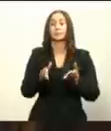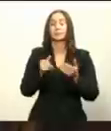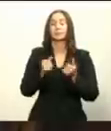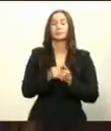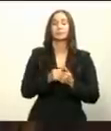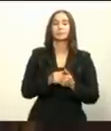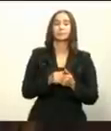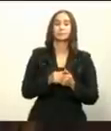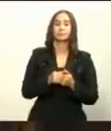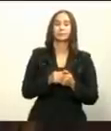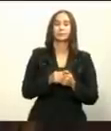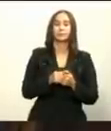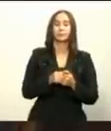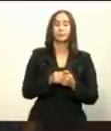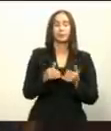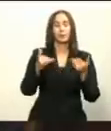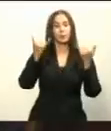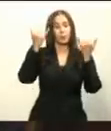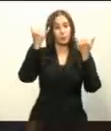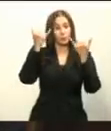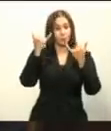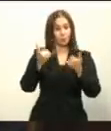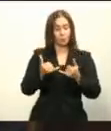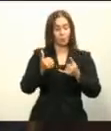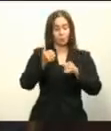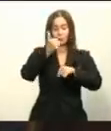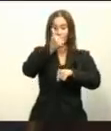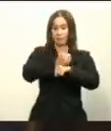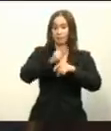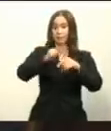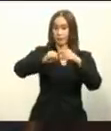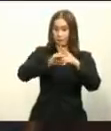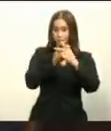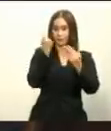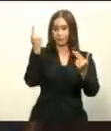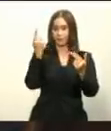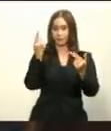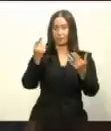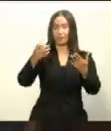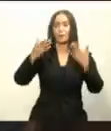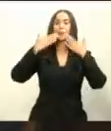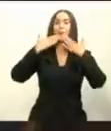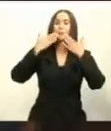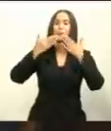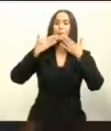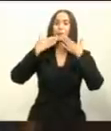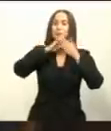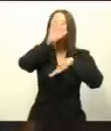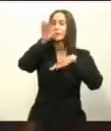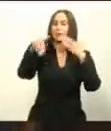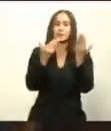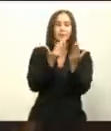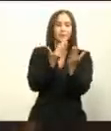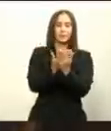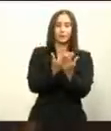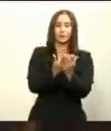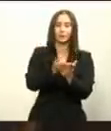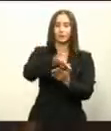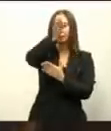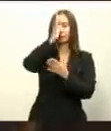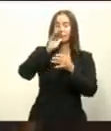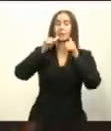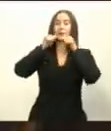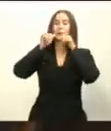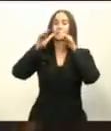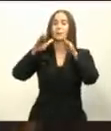Hoy ponemos las bases para que así sea. Muchas gracias a todos y todas y que